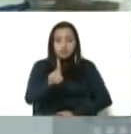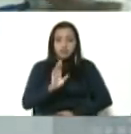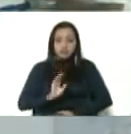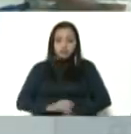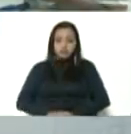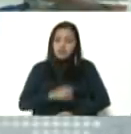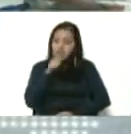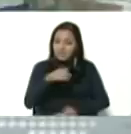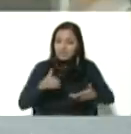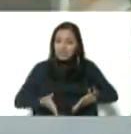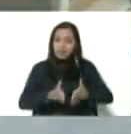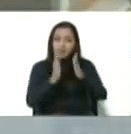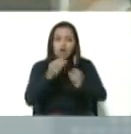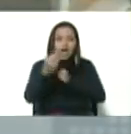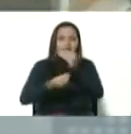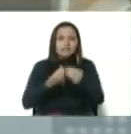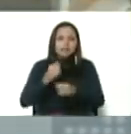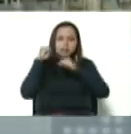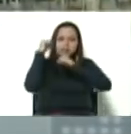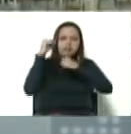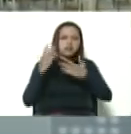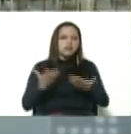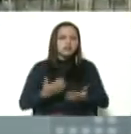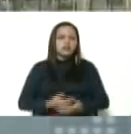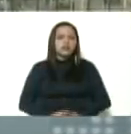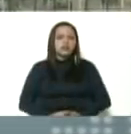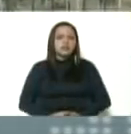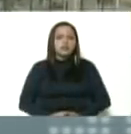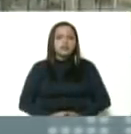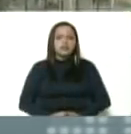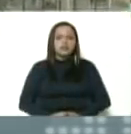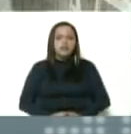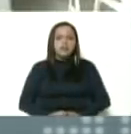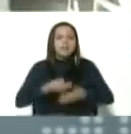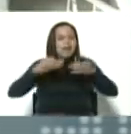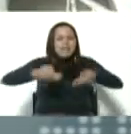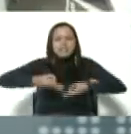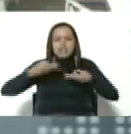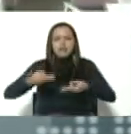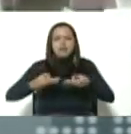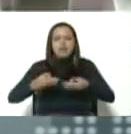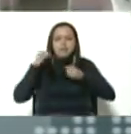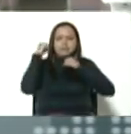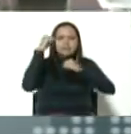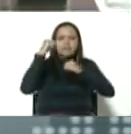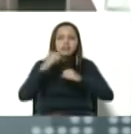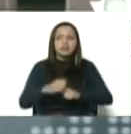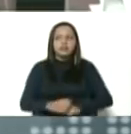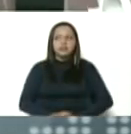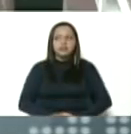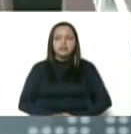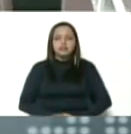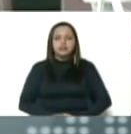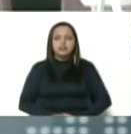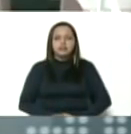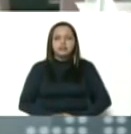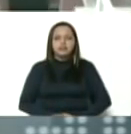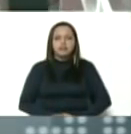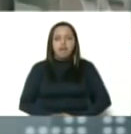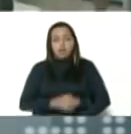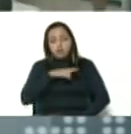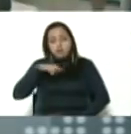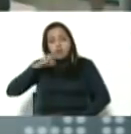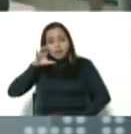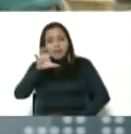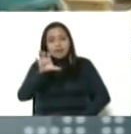Este es el camino que nos hace invencibles, para siempre invencibles, hacia nuestra patria.